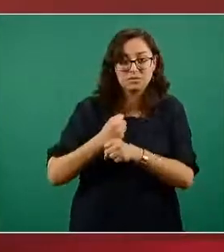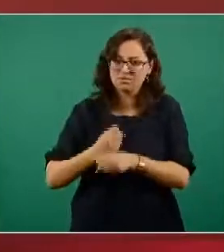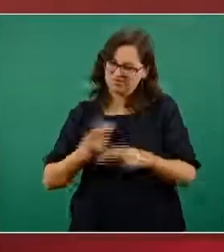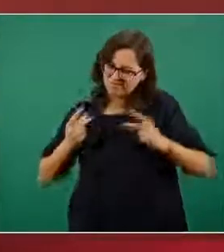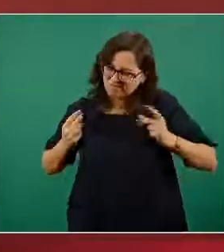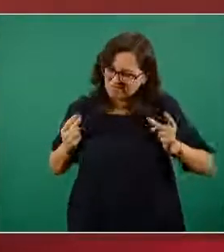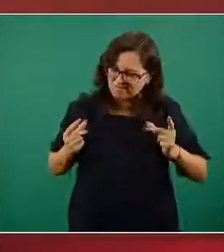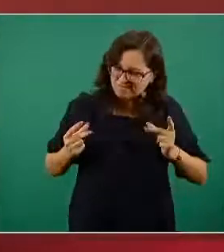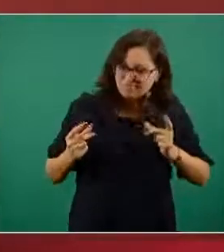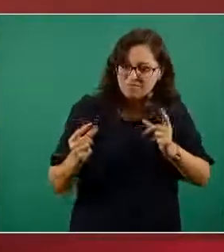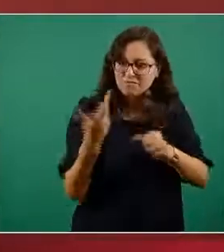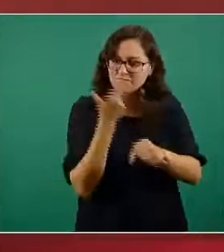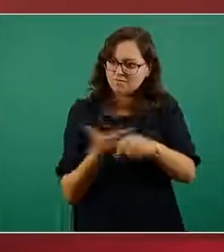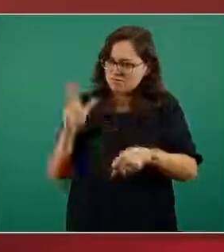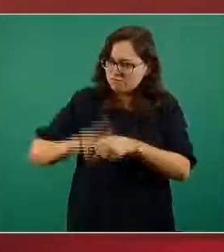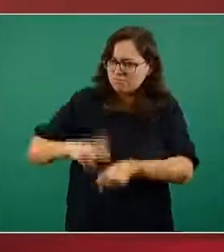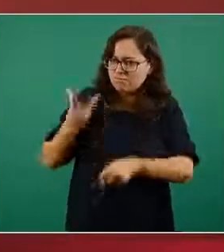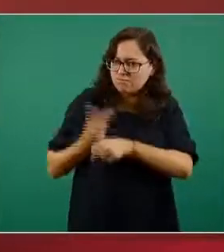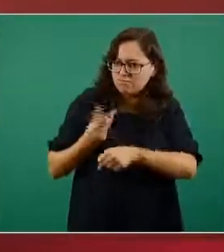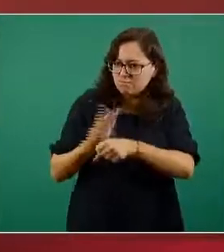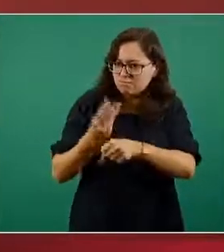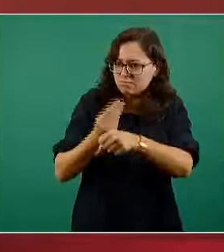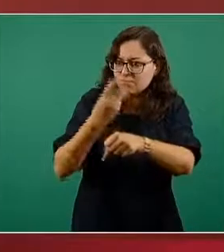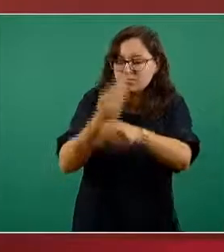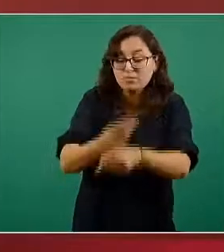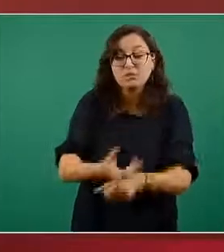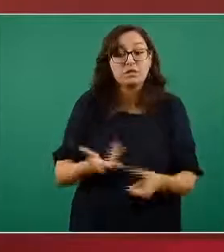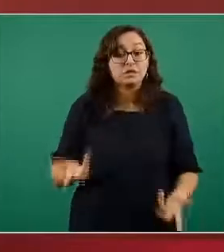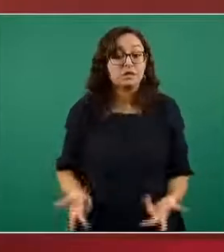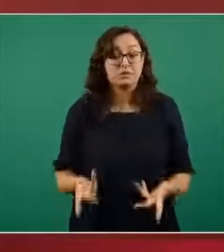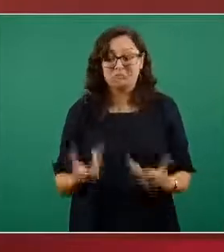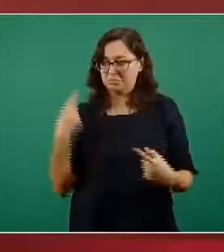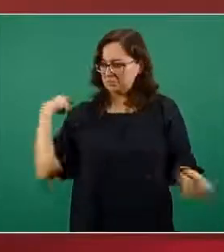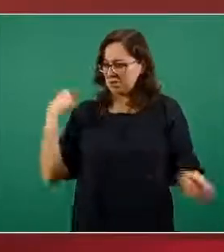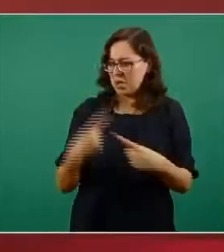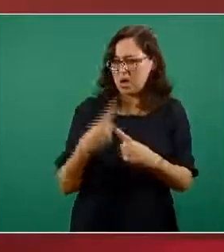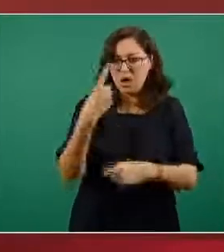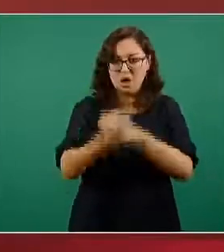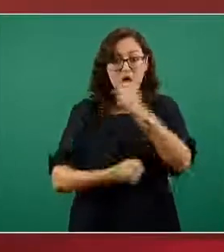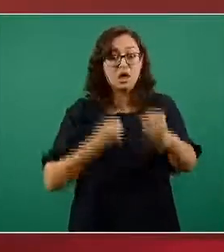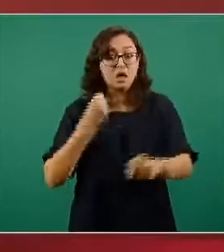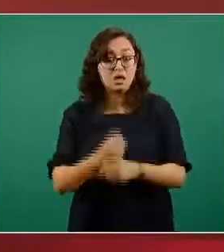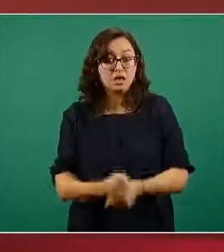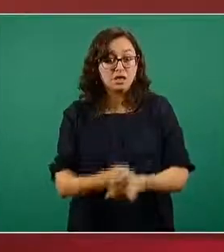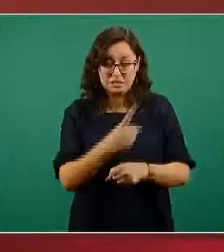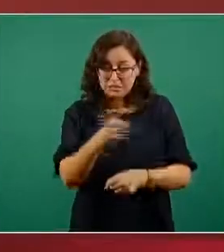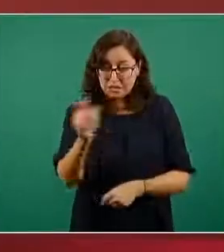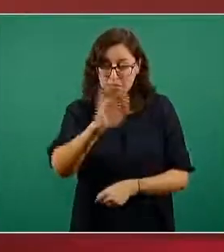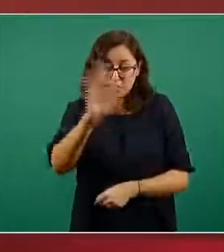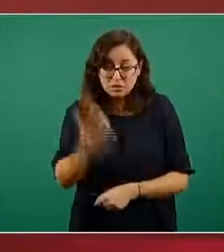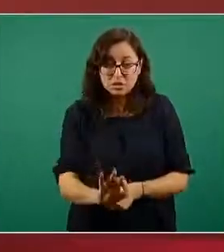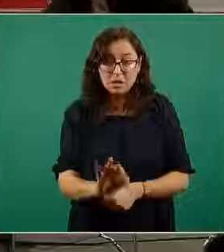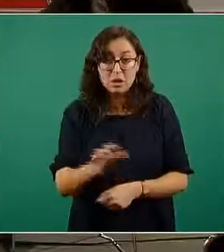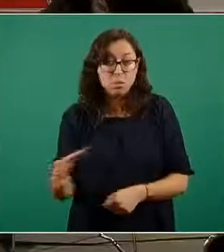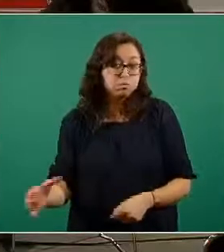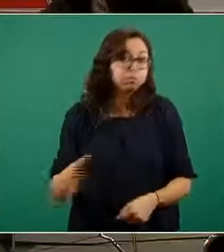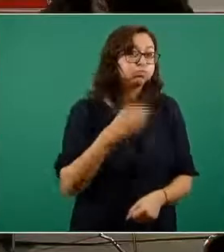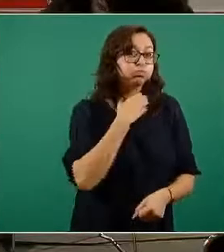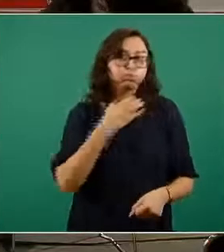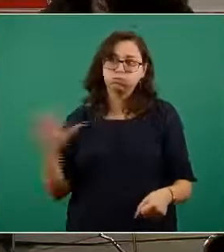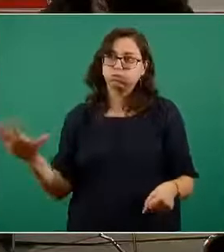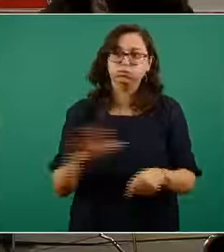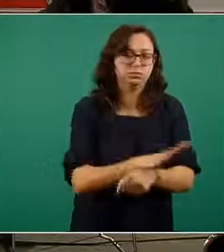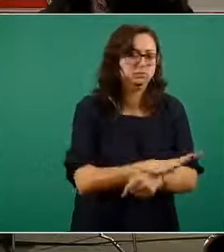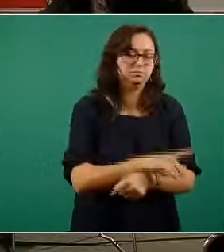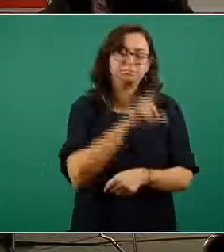momento y hasta el momento afortunadamente no se ha logrado no ha llegado a un punto de saturación pero es gracias a la reconversión